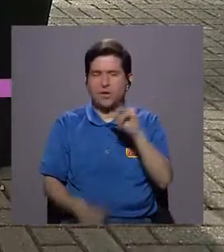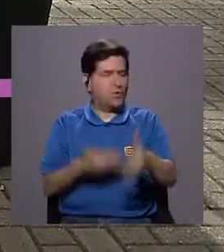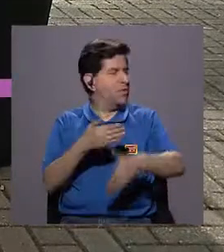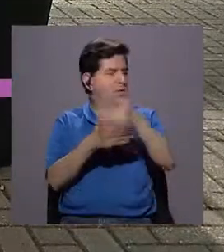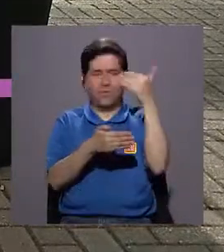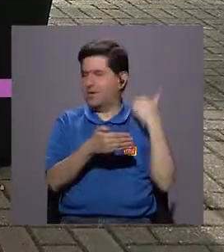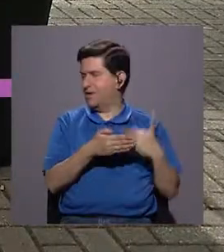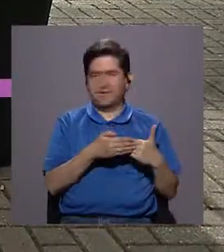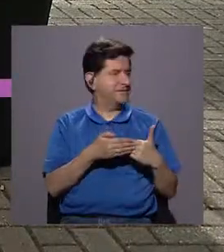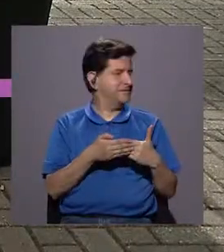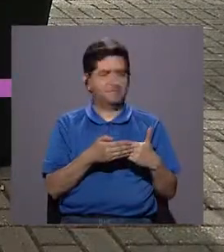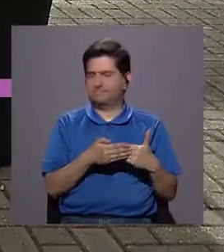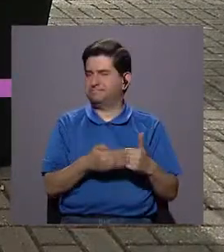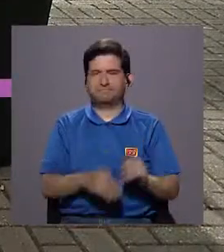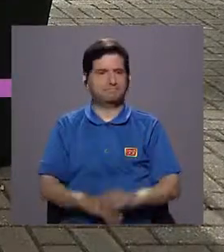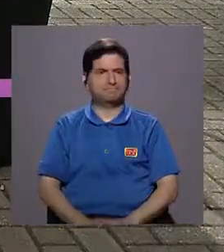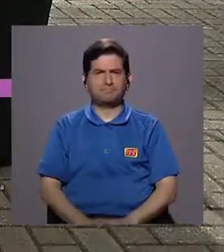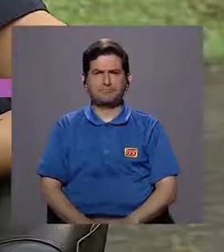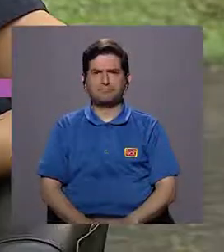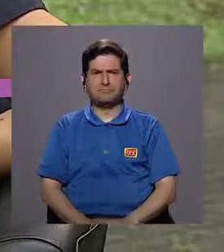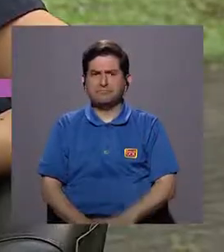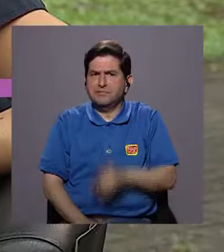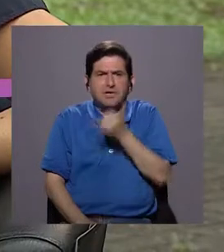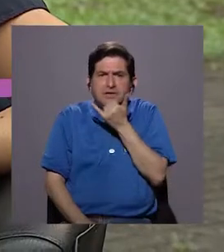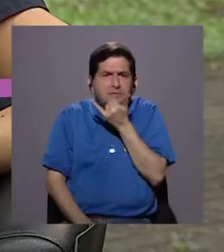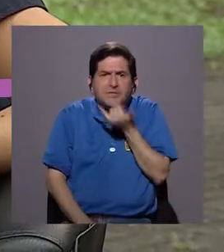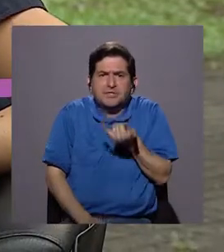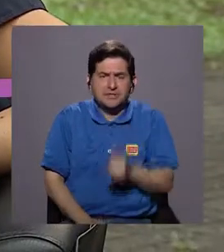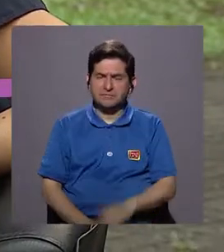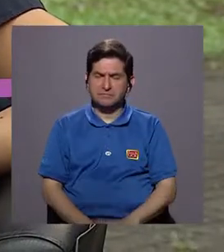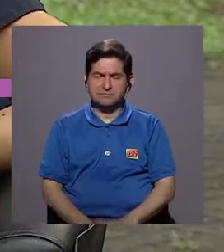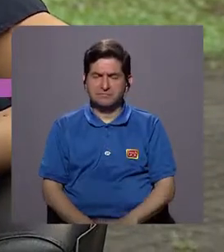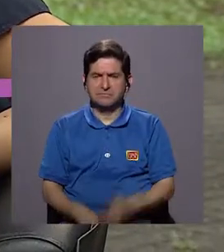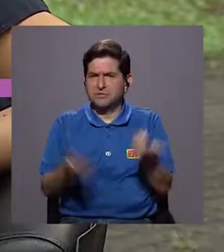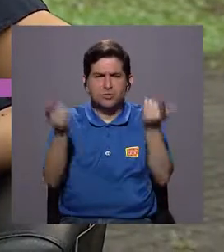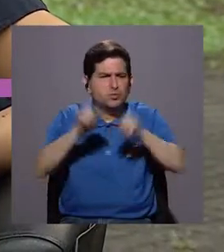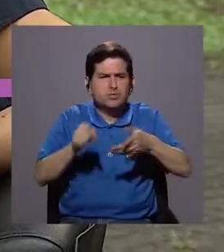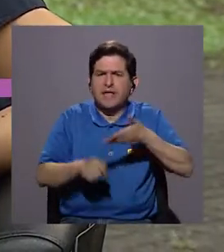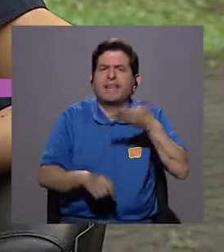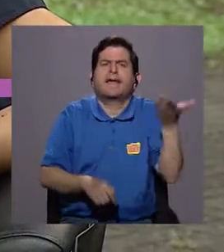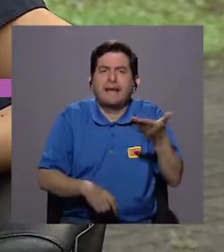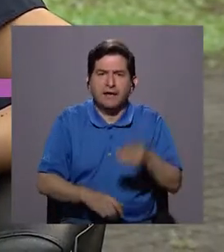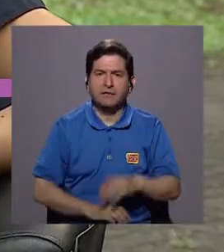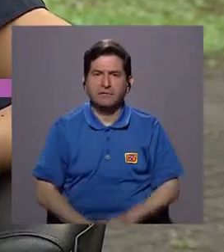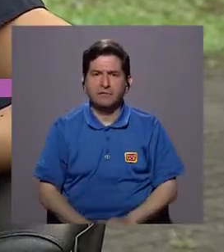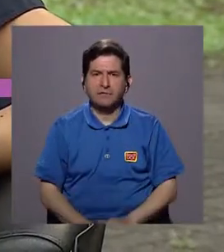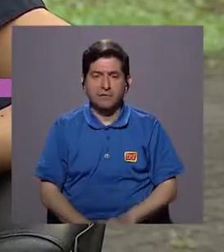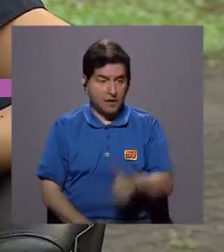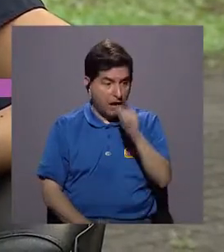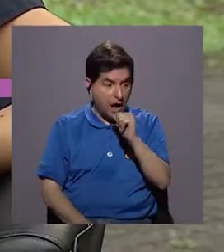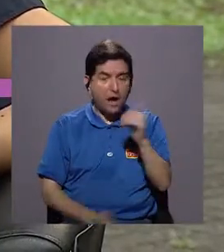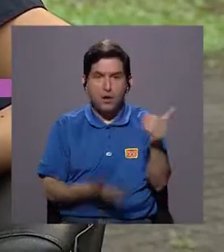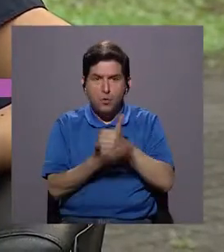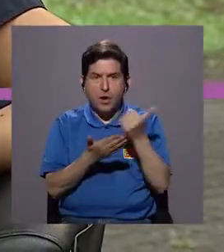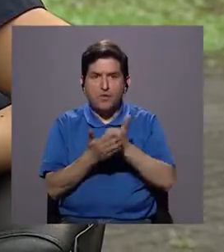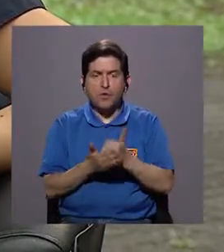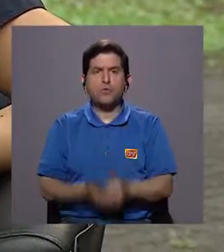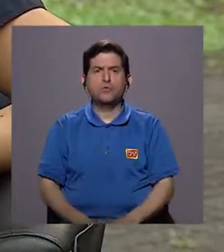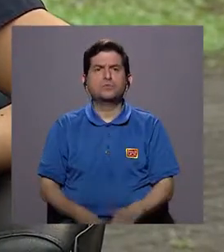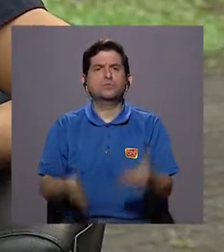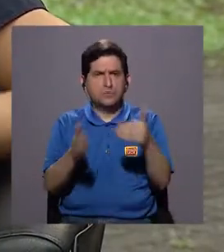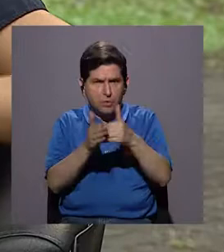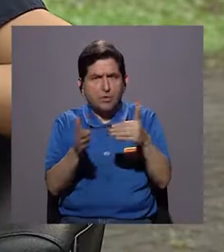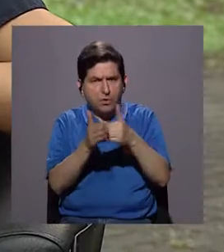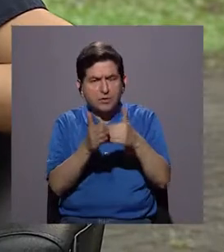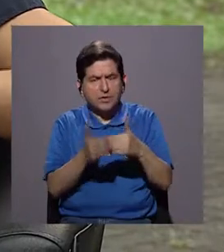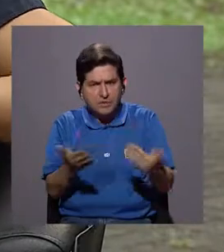con la que contábamos antes. ¿Qué está pasando? ¿Qué está pasando, Cintia? El agua, o sea, es un recurso que se puede renovar